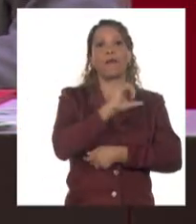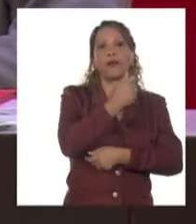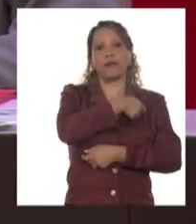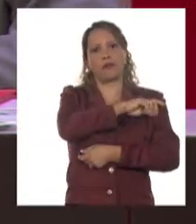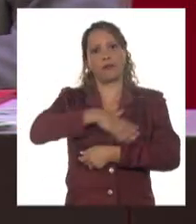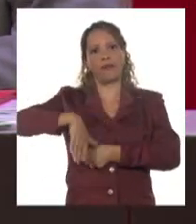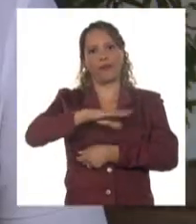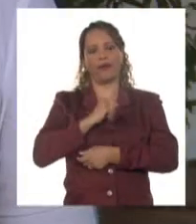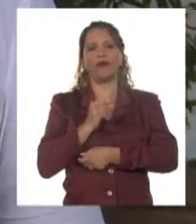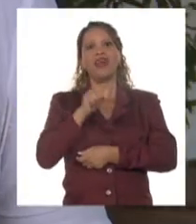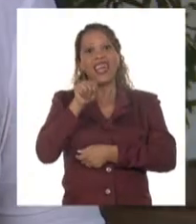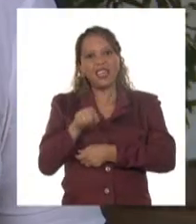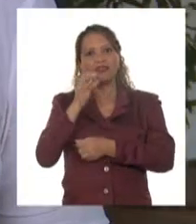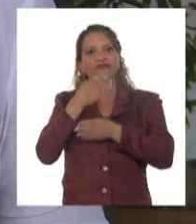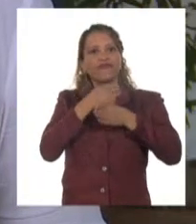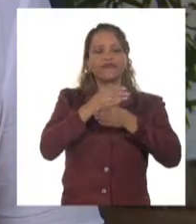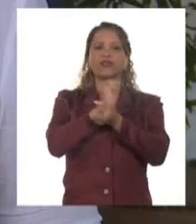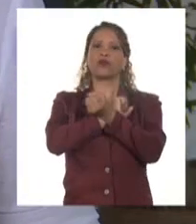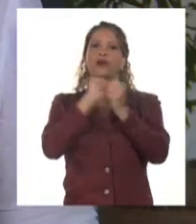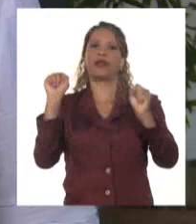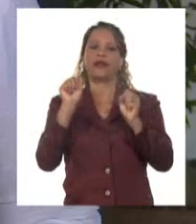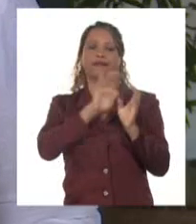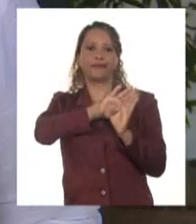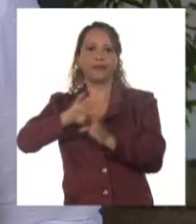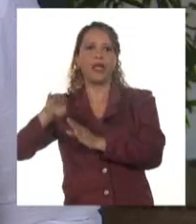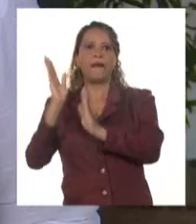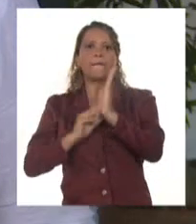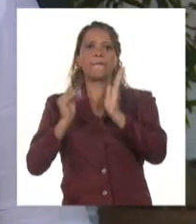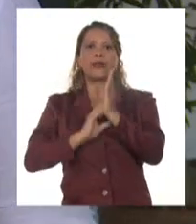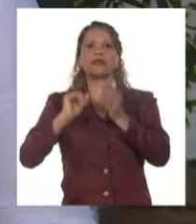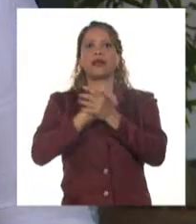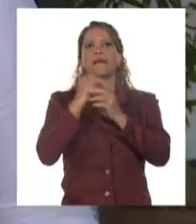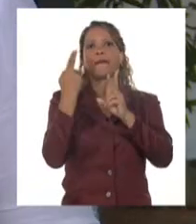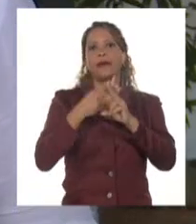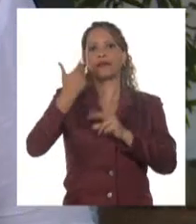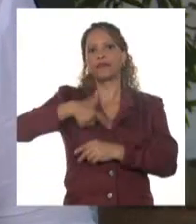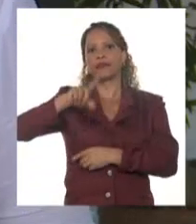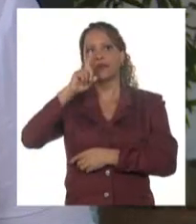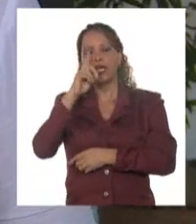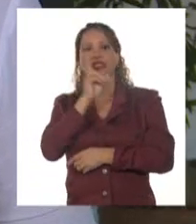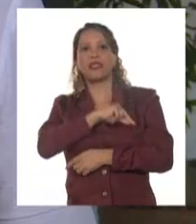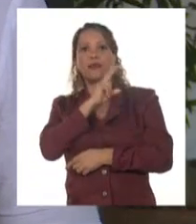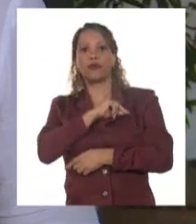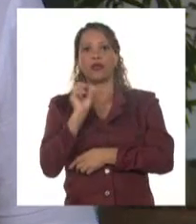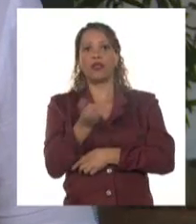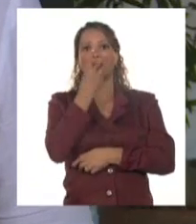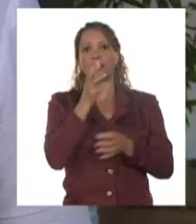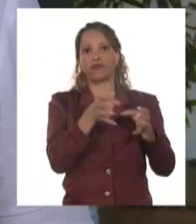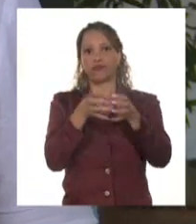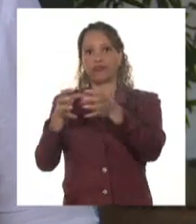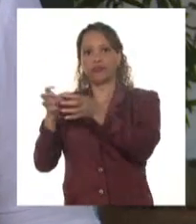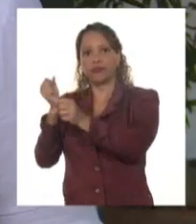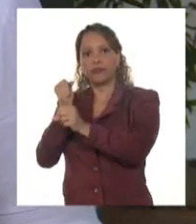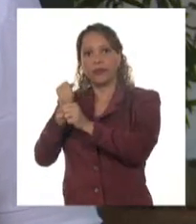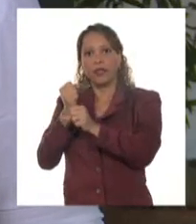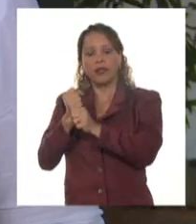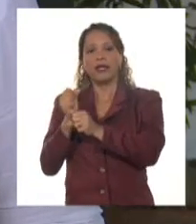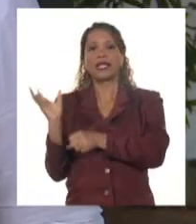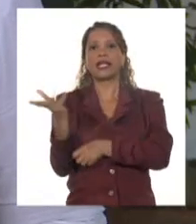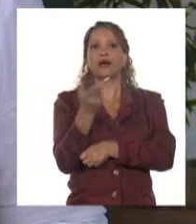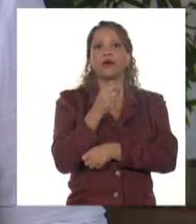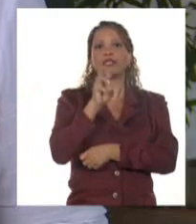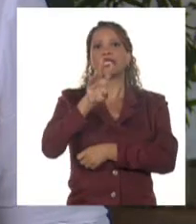Eso es soberanía. Durante los meses de mayo y junio, diputados de estas tres comisiones de trabajo recorrieron 36